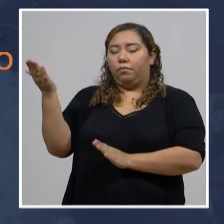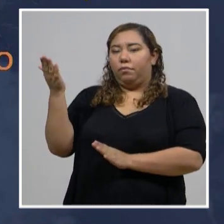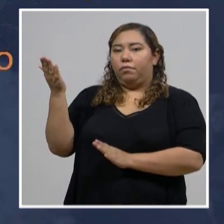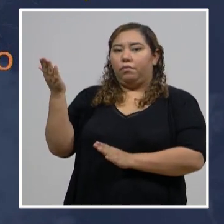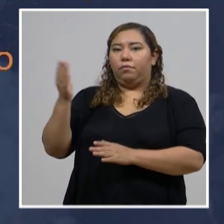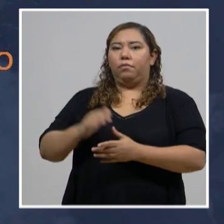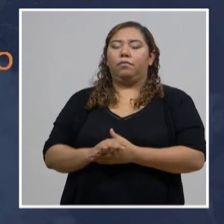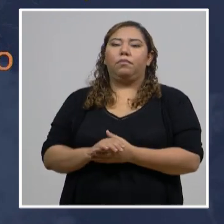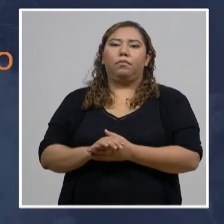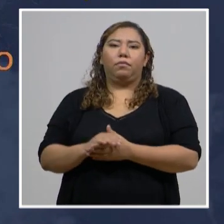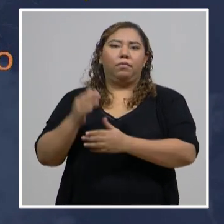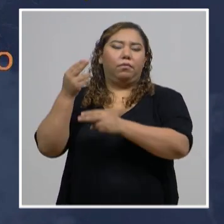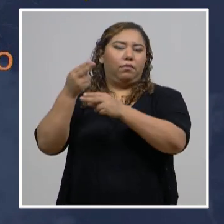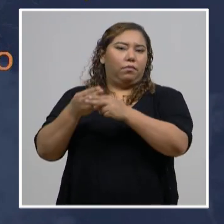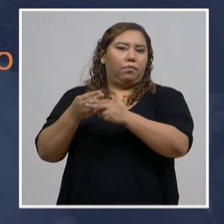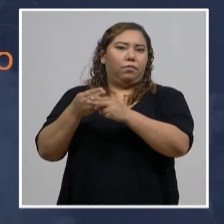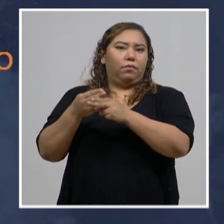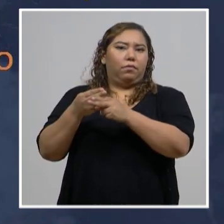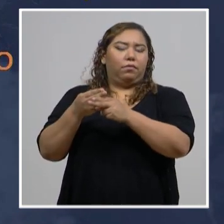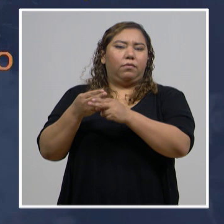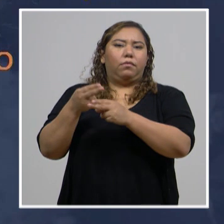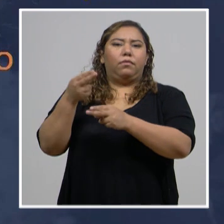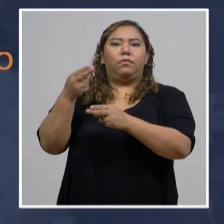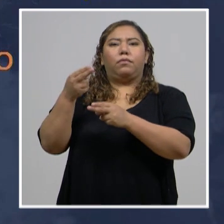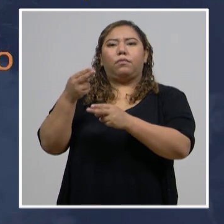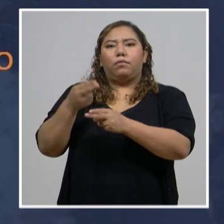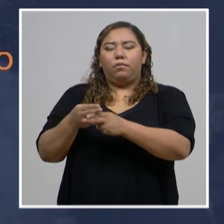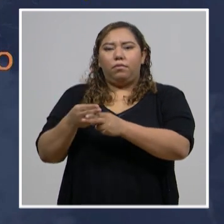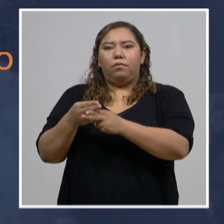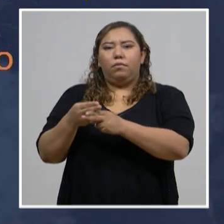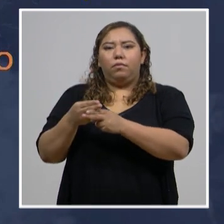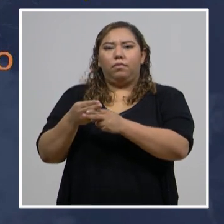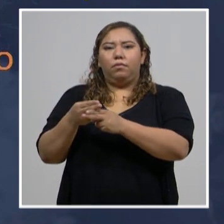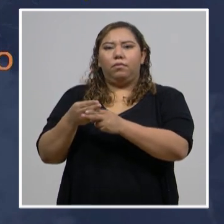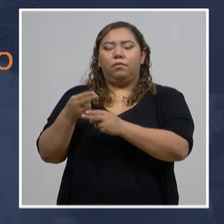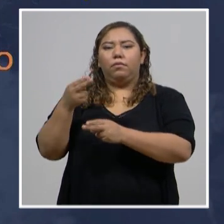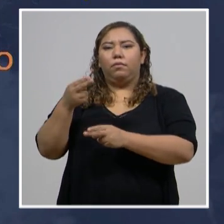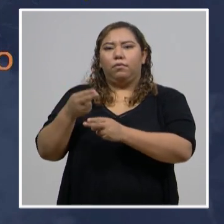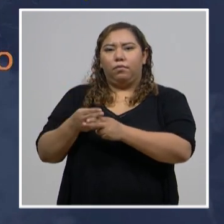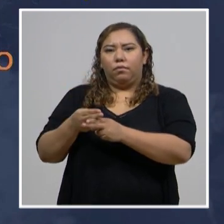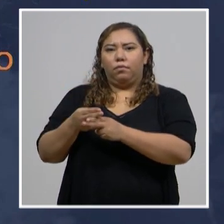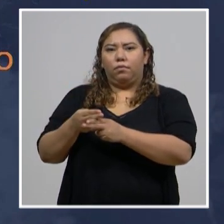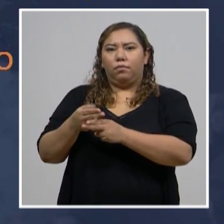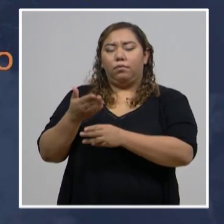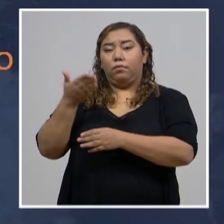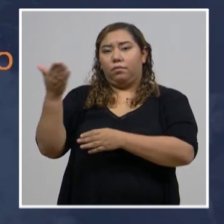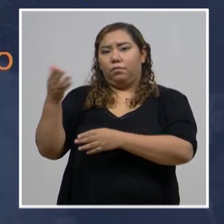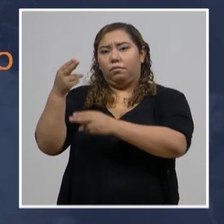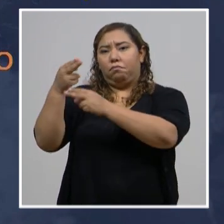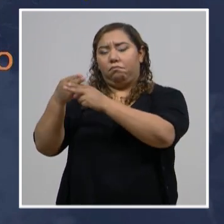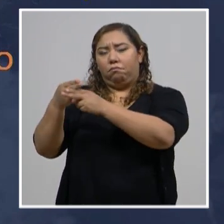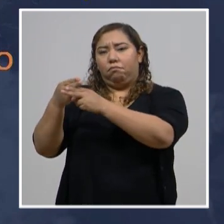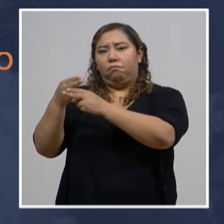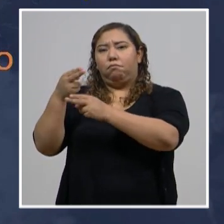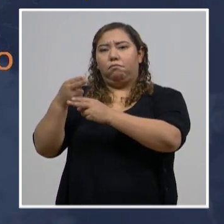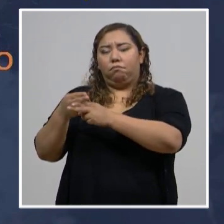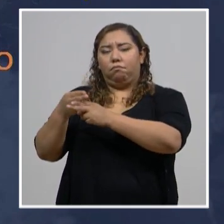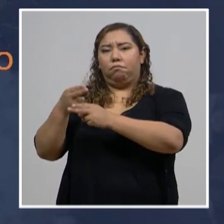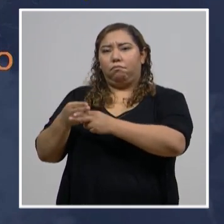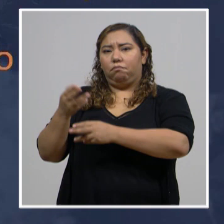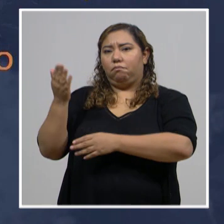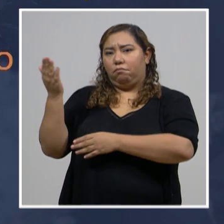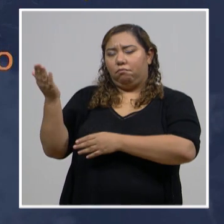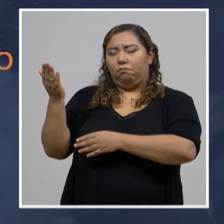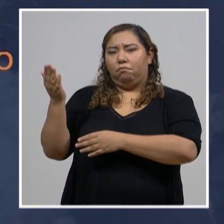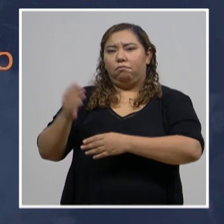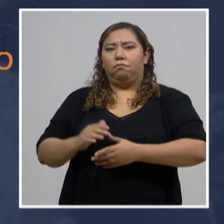Bejuco, en San Francisco de Ojoa, en Tapiquilares, en Peñablanca, en El Guayabo, en San Antonio, en la Colonia San Juan,